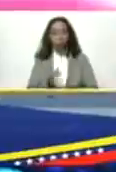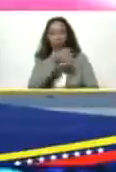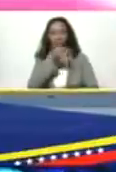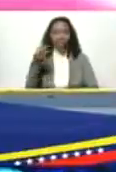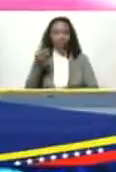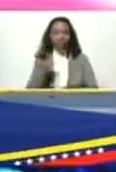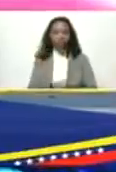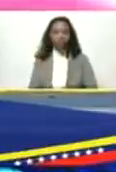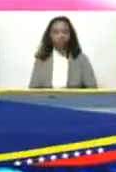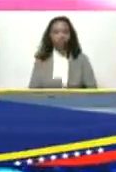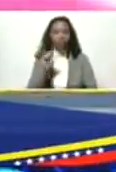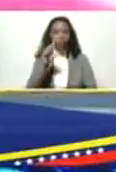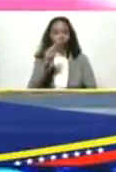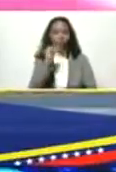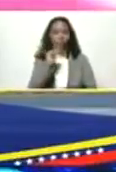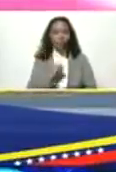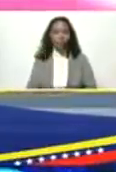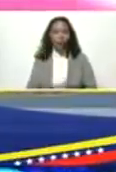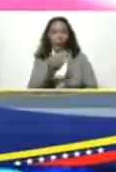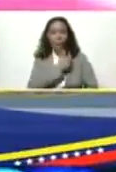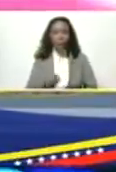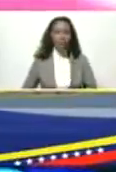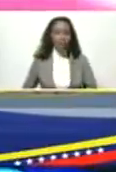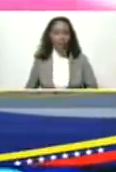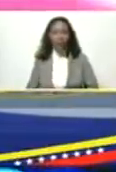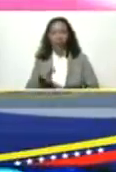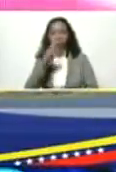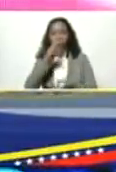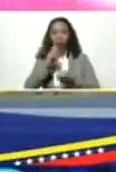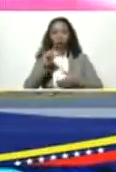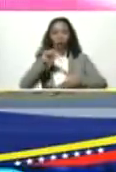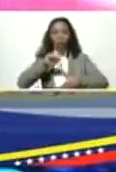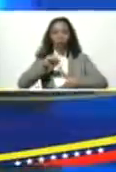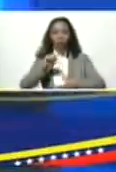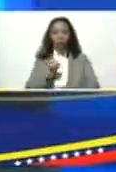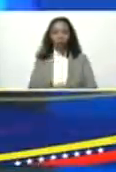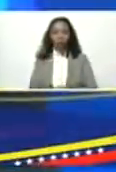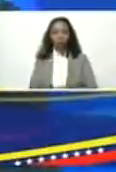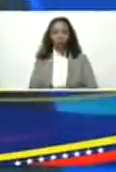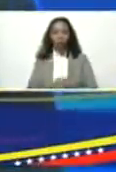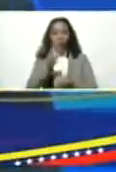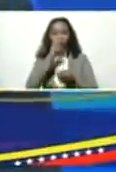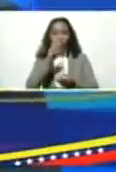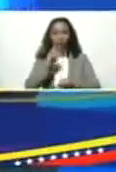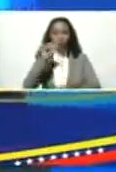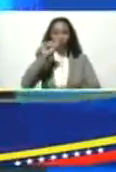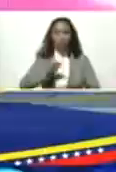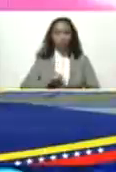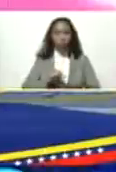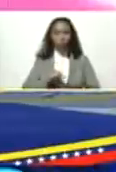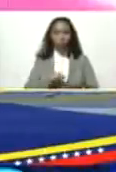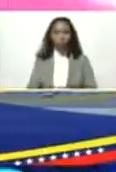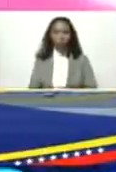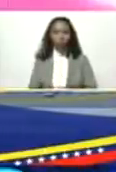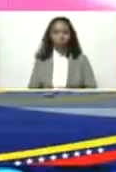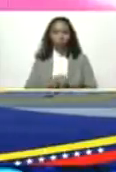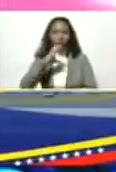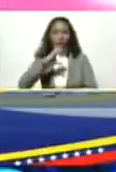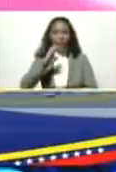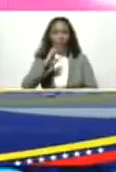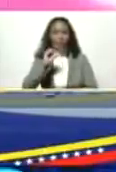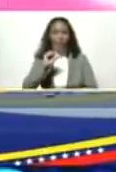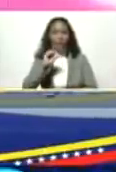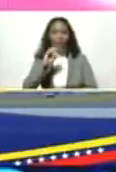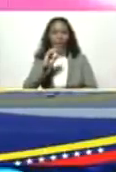Rodríguez el presidente del Banco del Sur Van de Sur César Navarrete